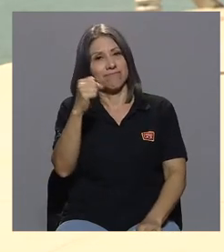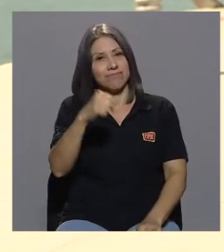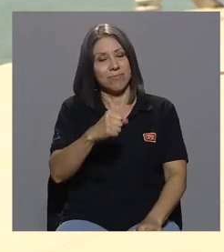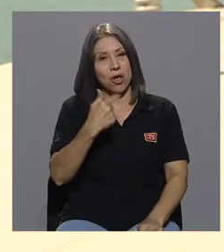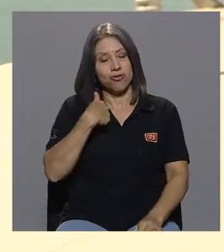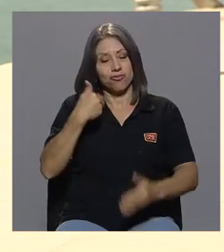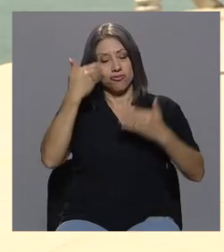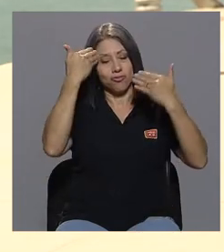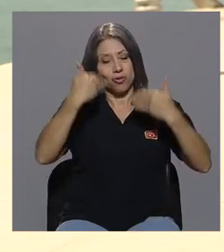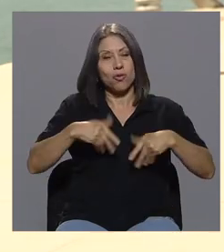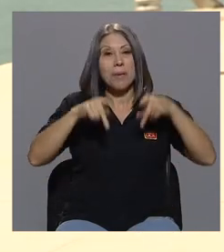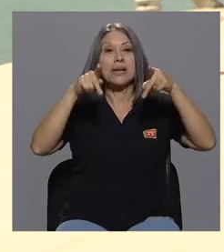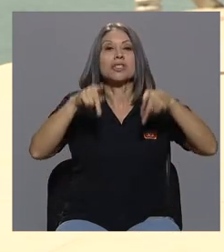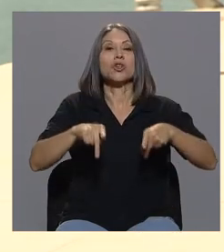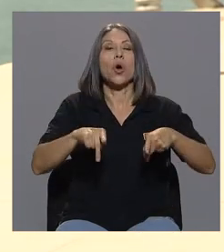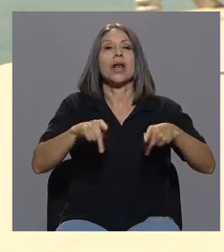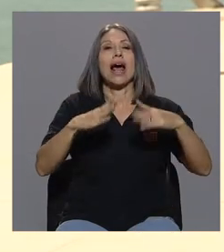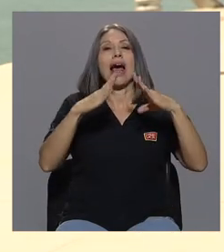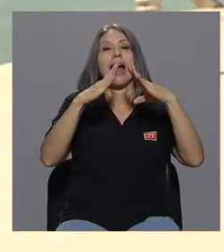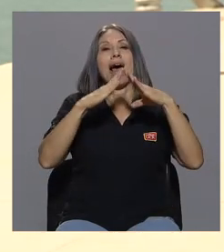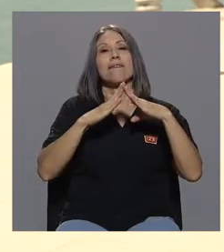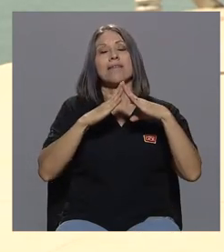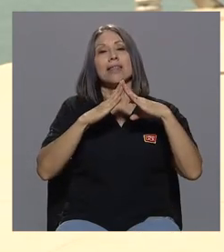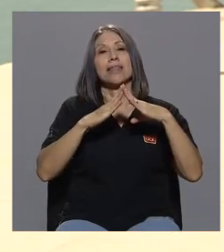habitante de calle, que es como,